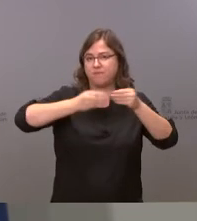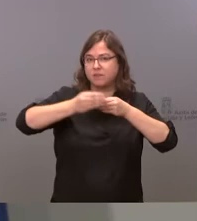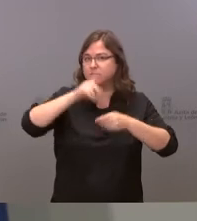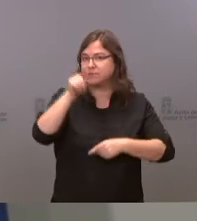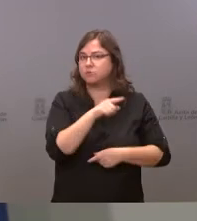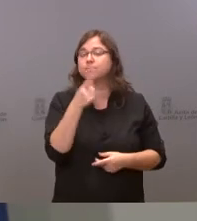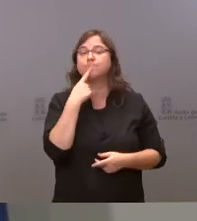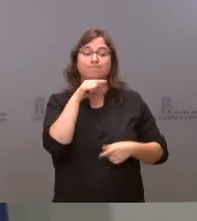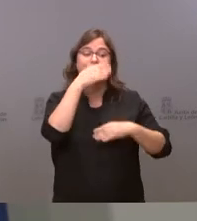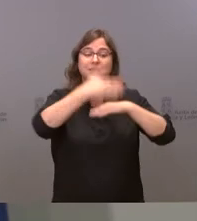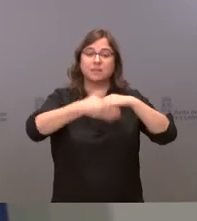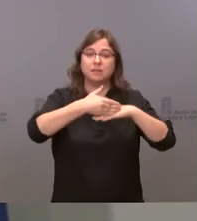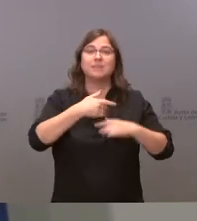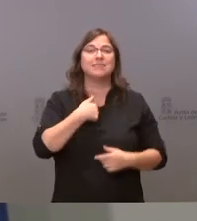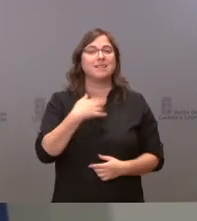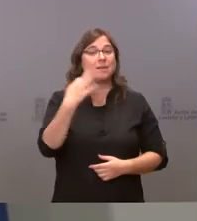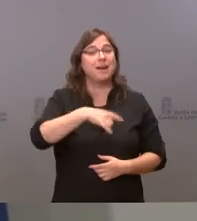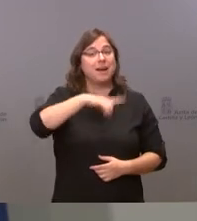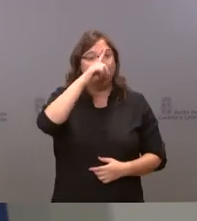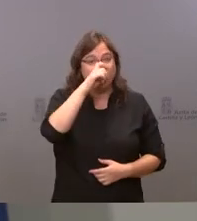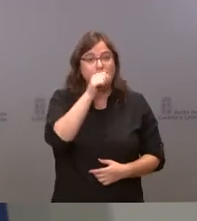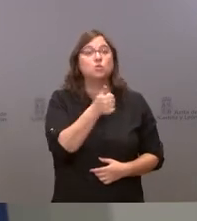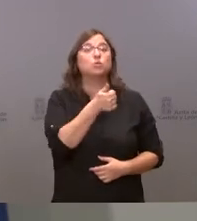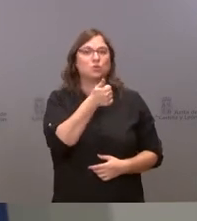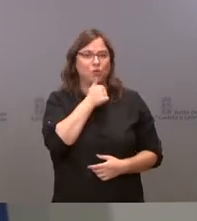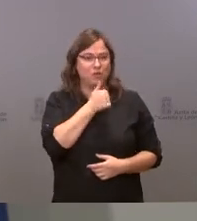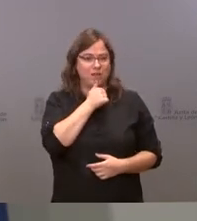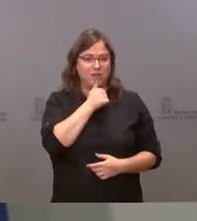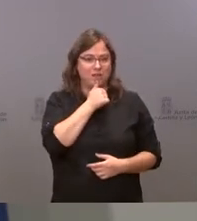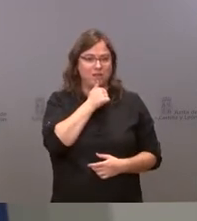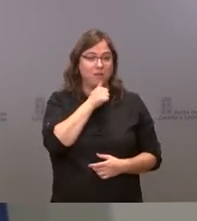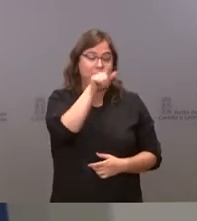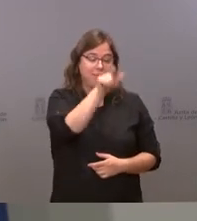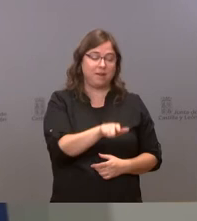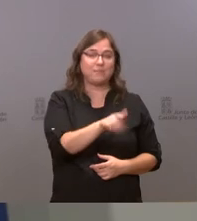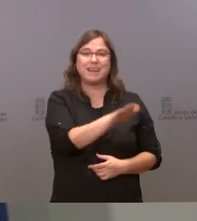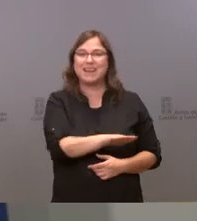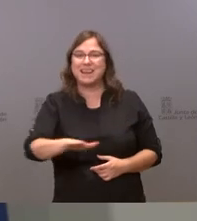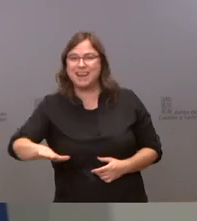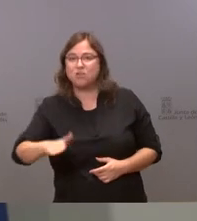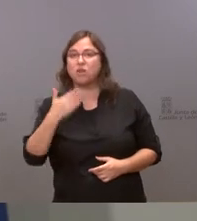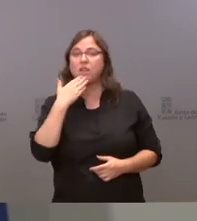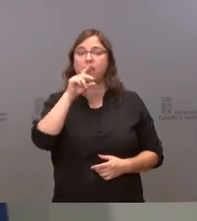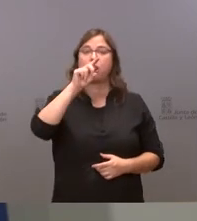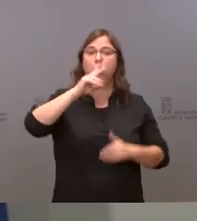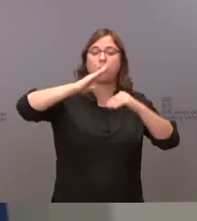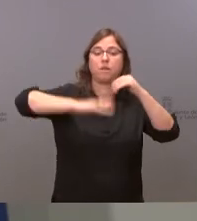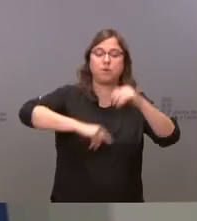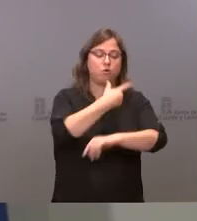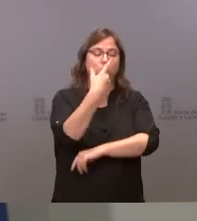que tenemos que recordar que aún tenemos una población escolar amplia no vacunada que son todos los menores de 12 años